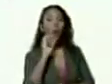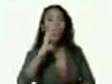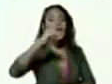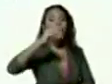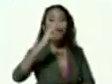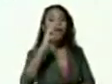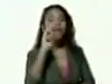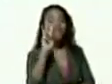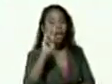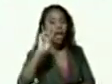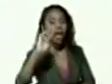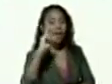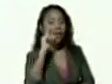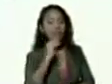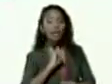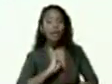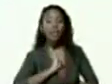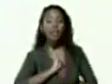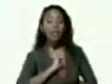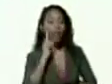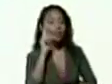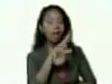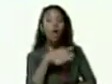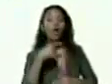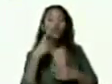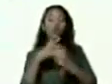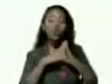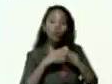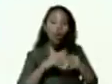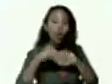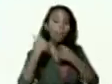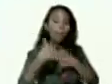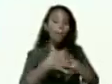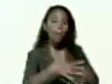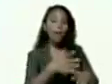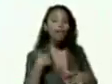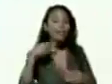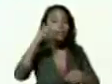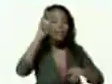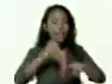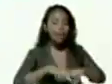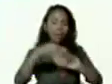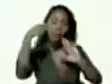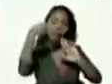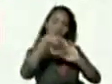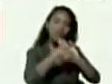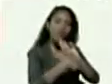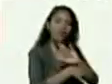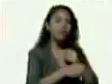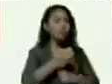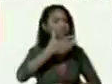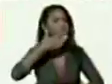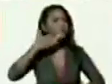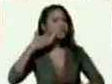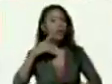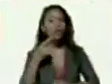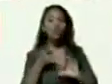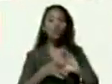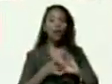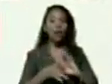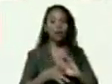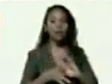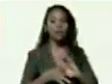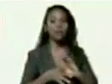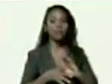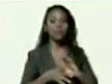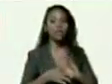identidad todo militante del partido socialista unido de Venezuela se siente profundamente orgulloso de tener su carnet aquí